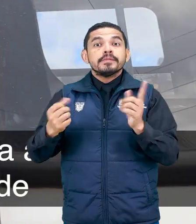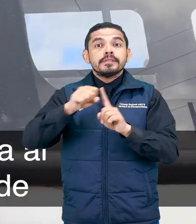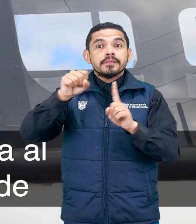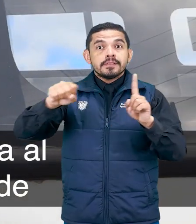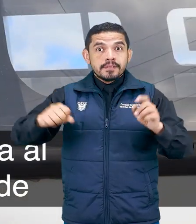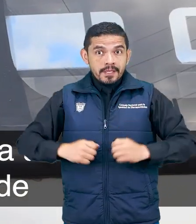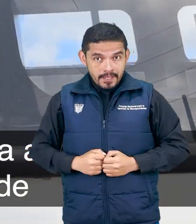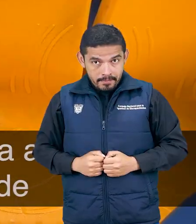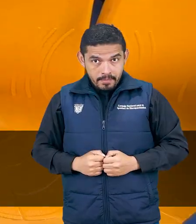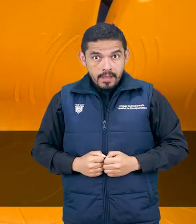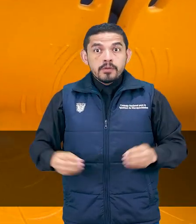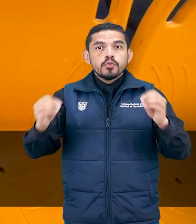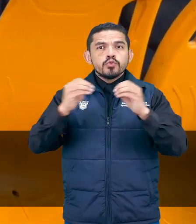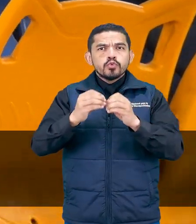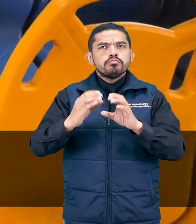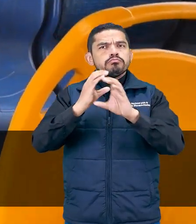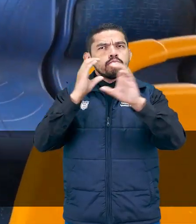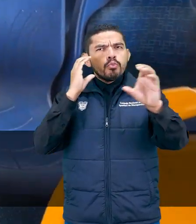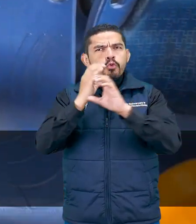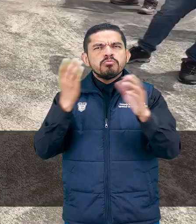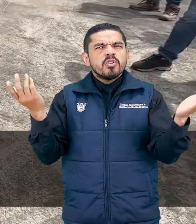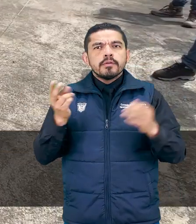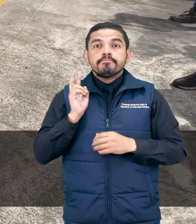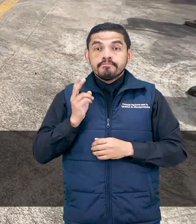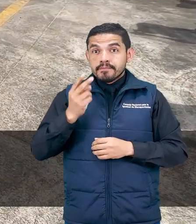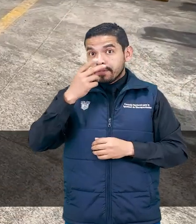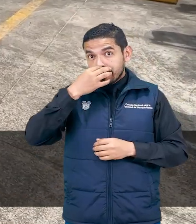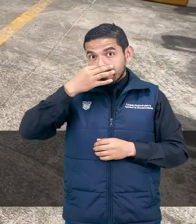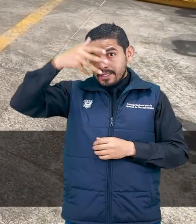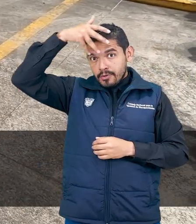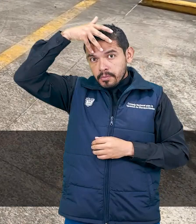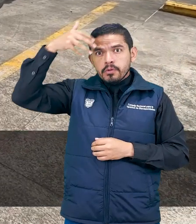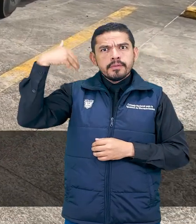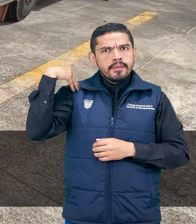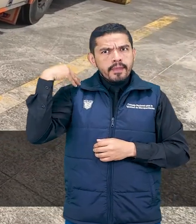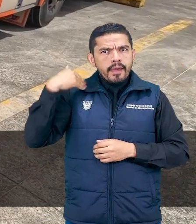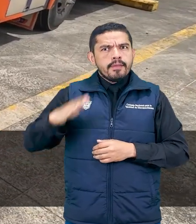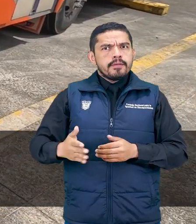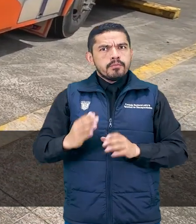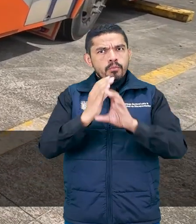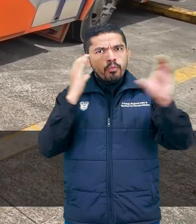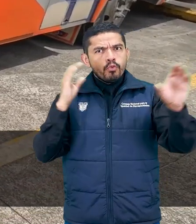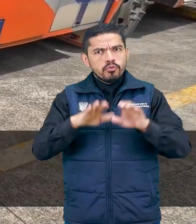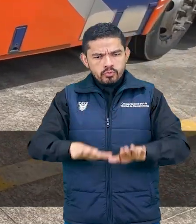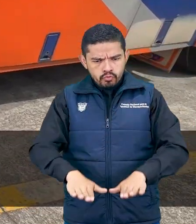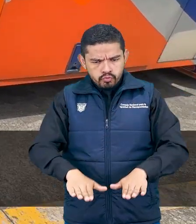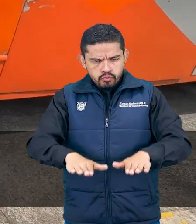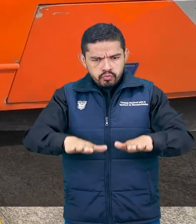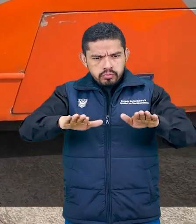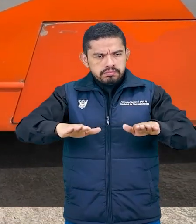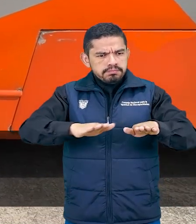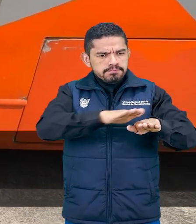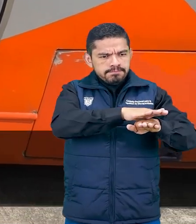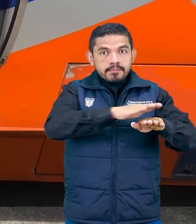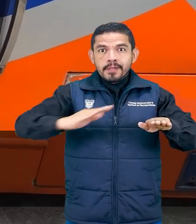Transporte Público Terrestre de Santo Domingo, que se encuentra implementando plataformas elevadoras, impulsando el